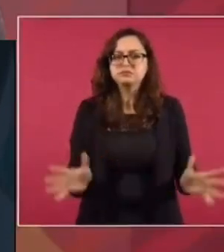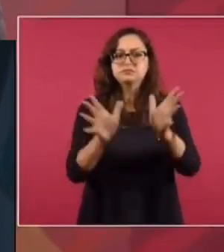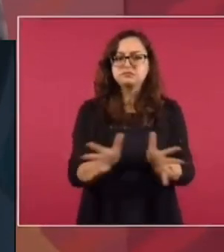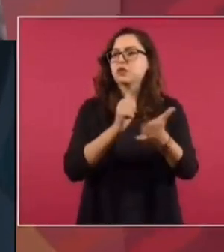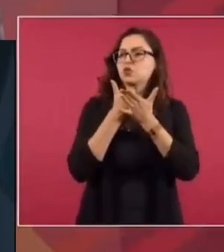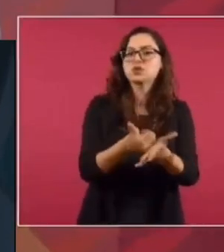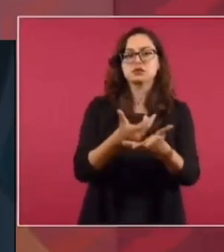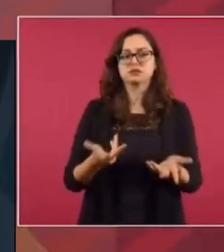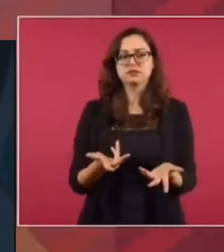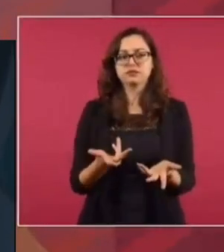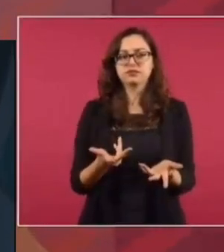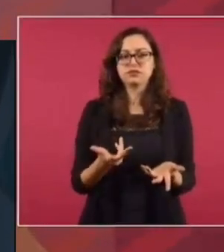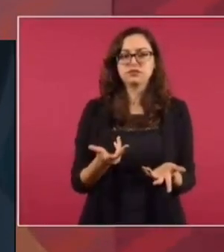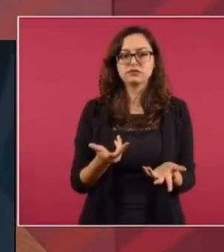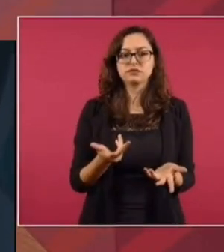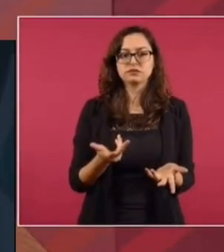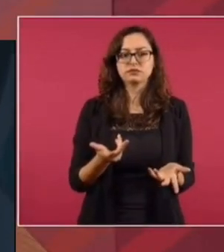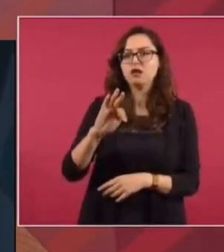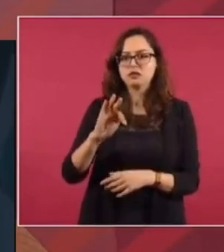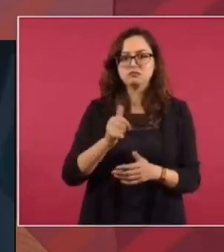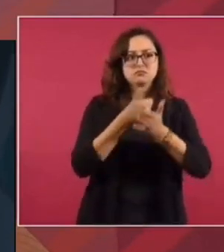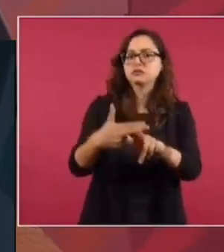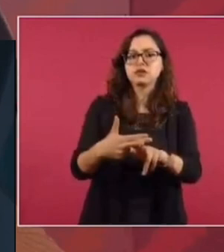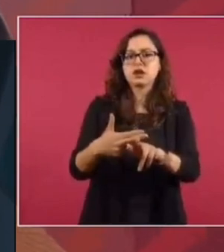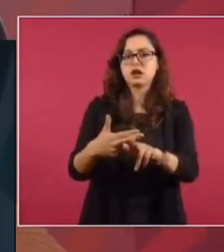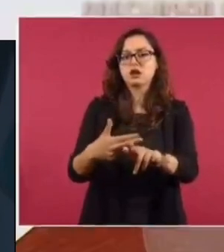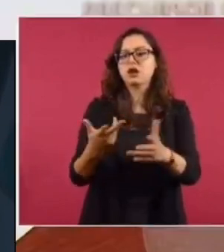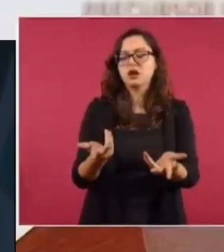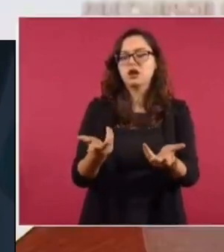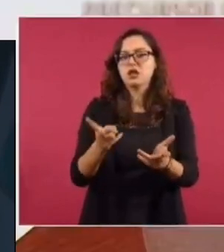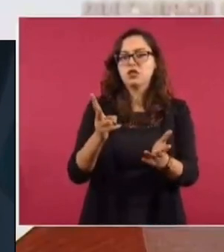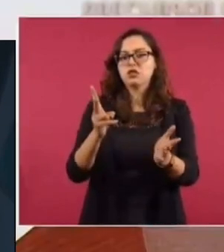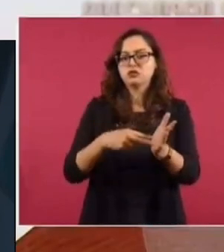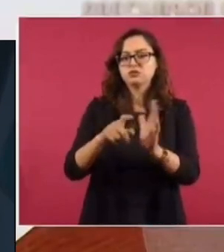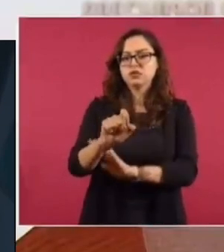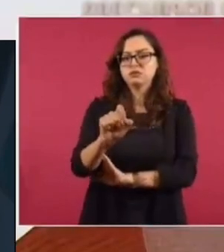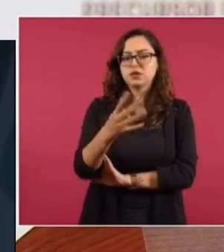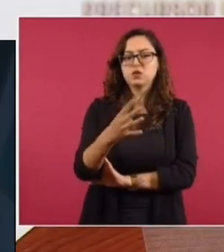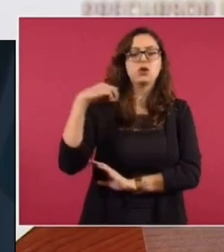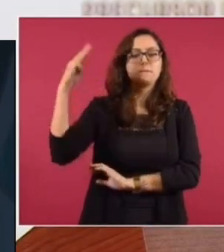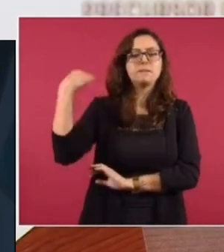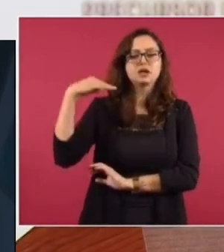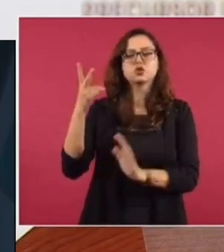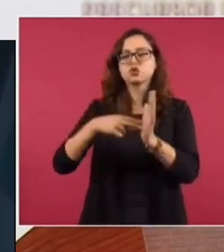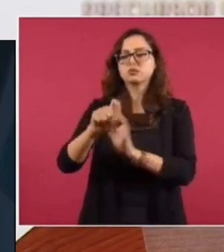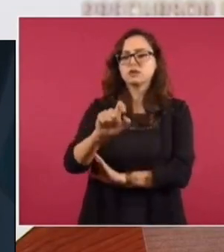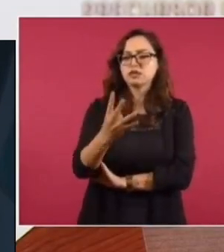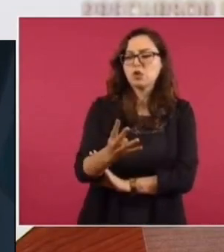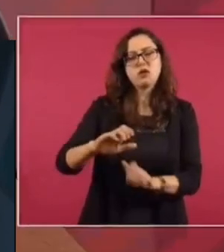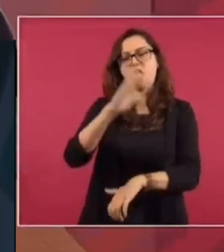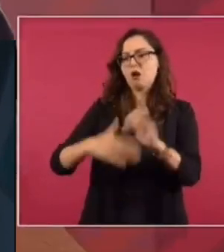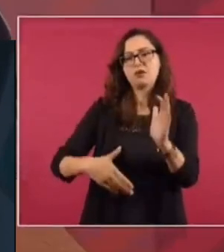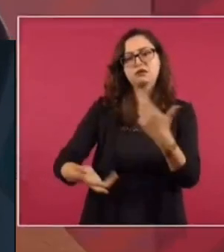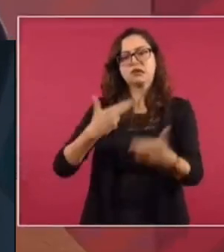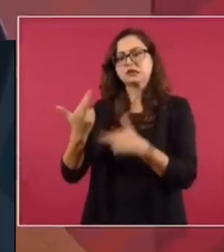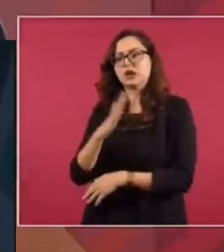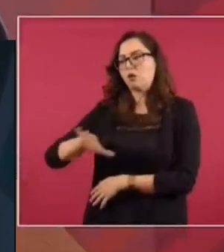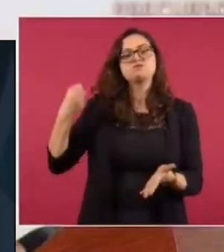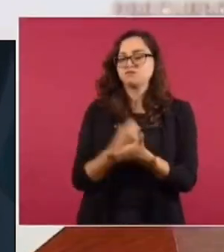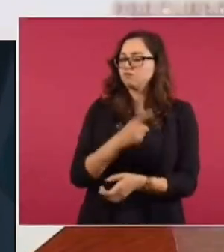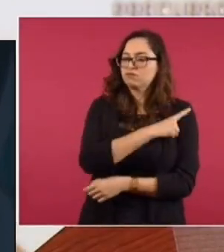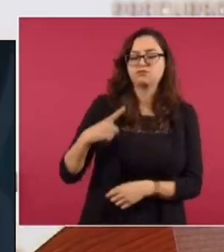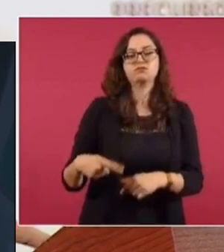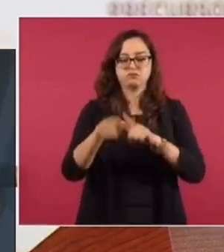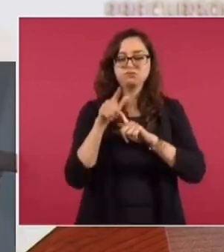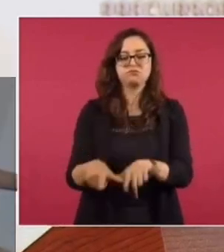que no concluya su misión en materia de seguridad pública en enero, en marzo del 24, sino que tenga más tiempo, hasta el 28.